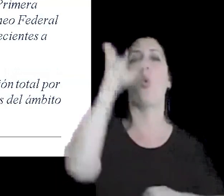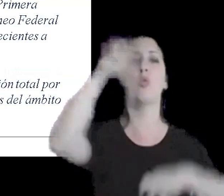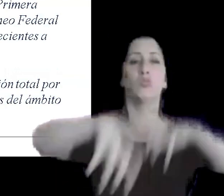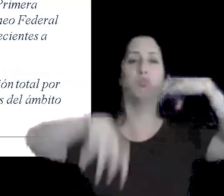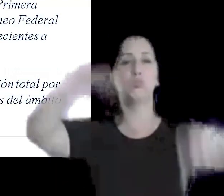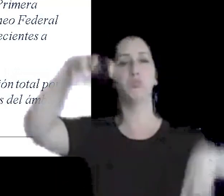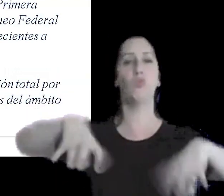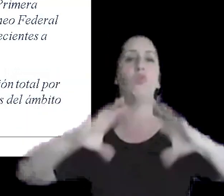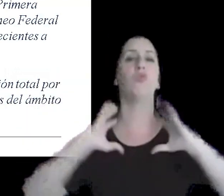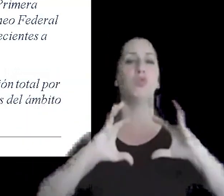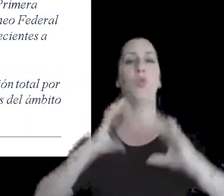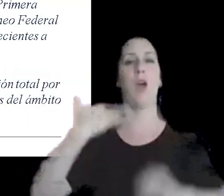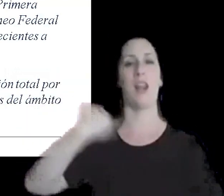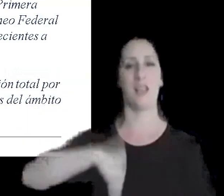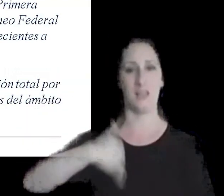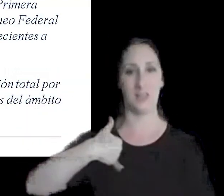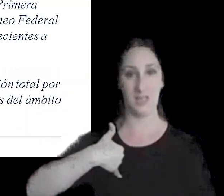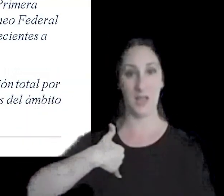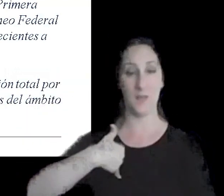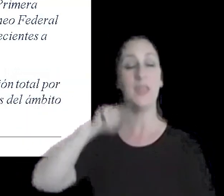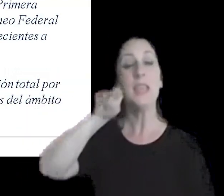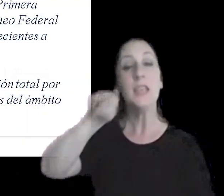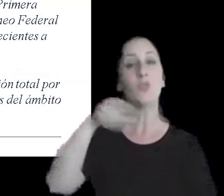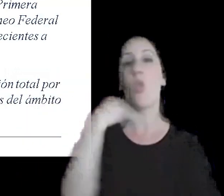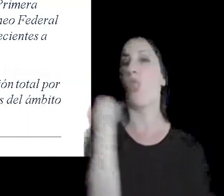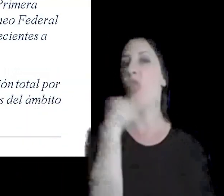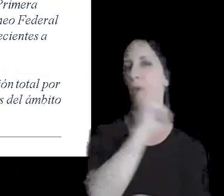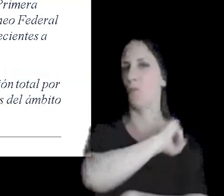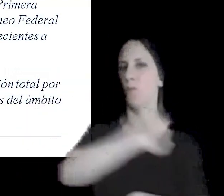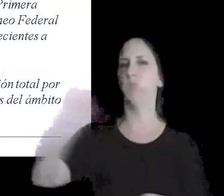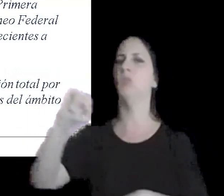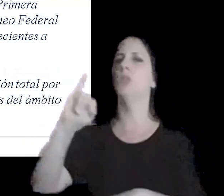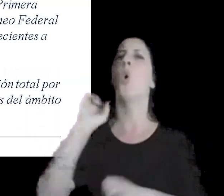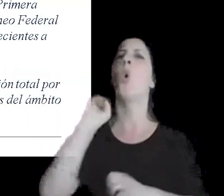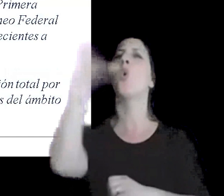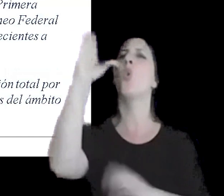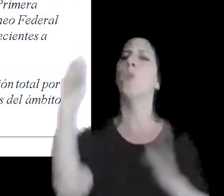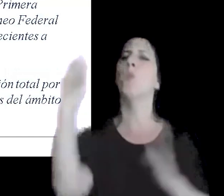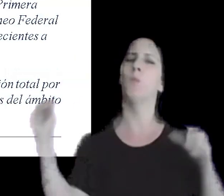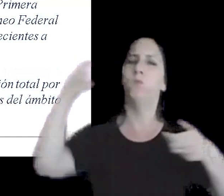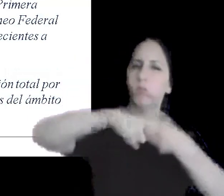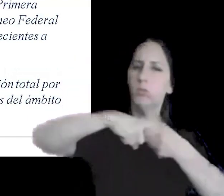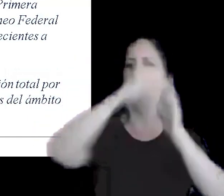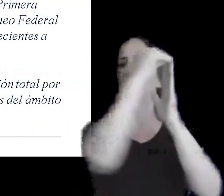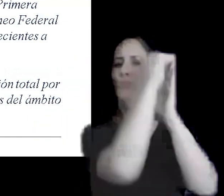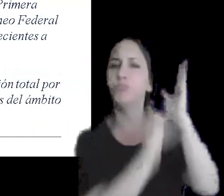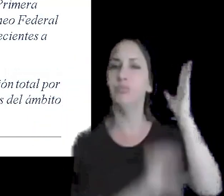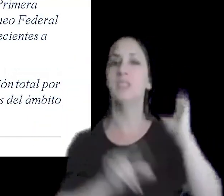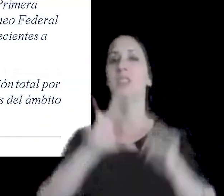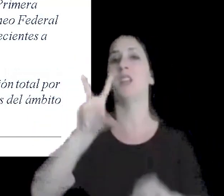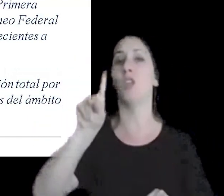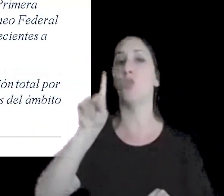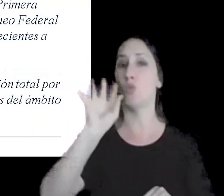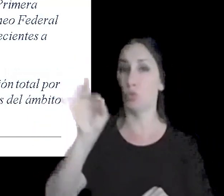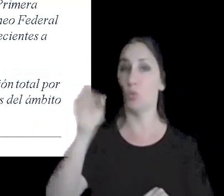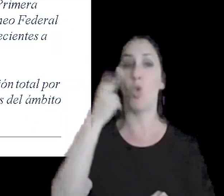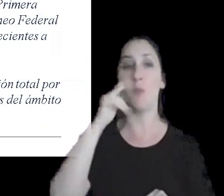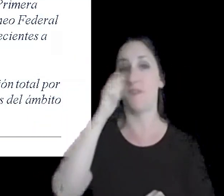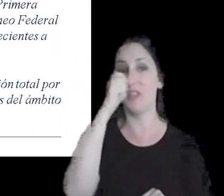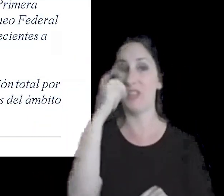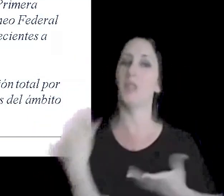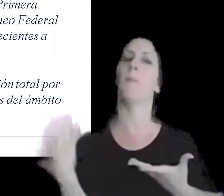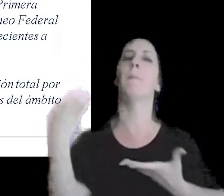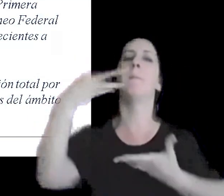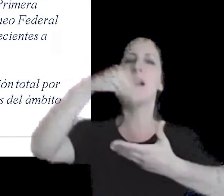argentino van a tener que informar la nómina de clubes que el 31 de octubre 2023 intervengan